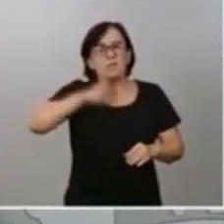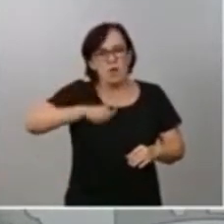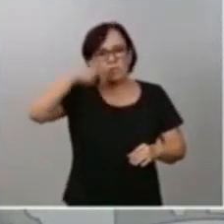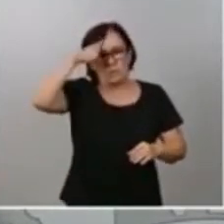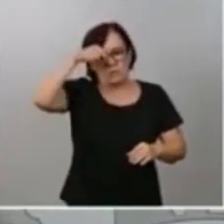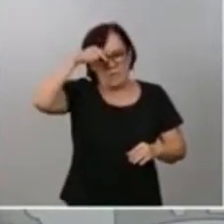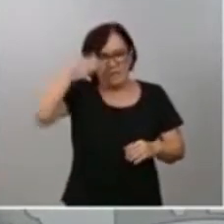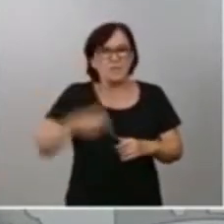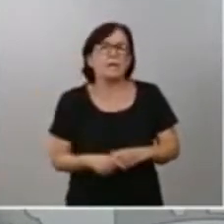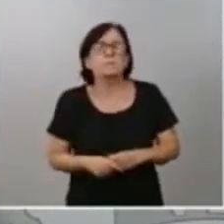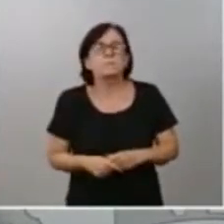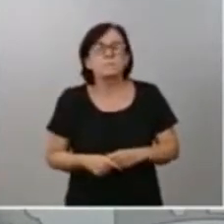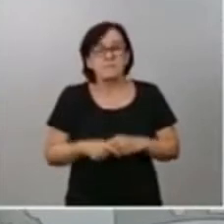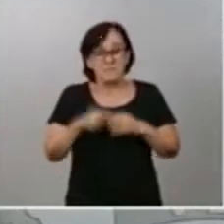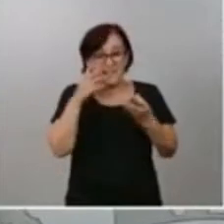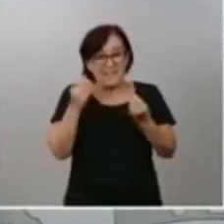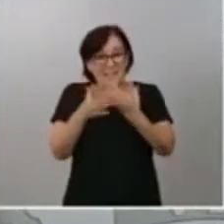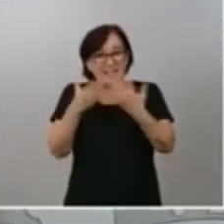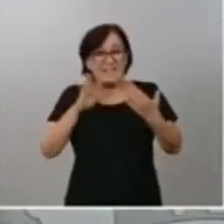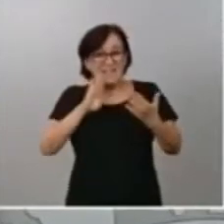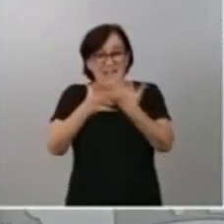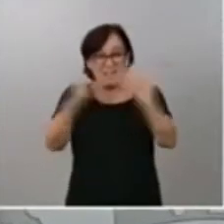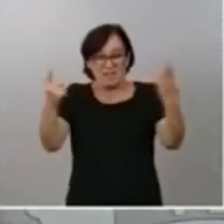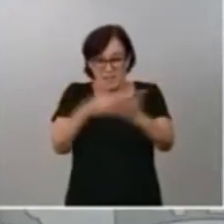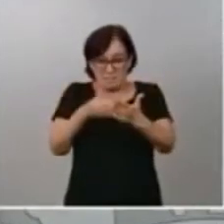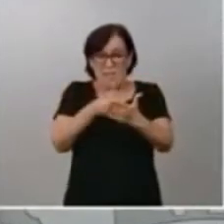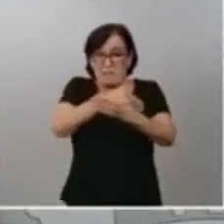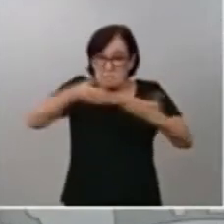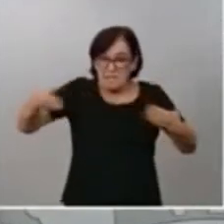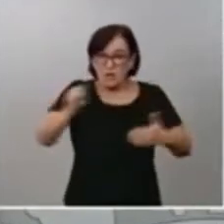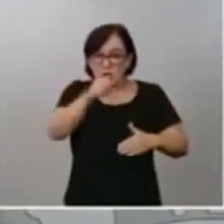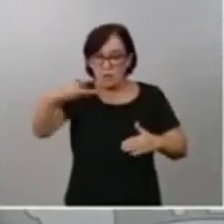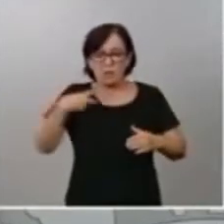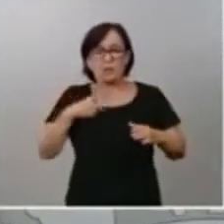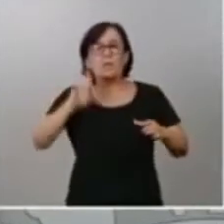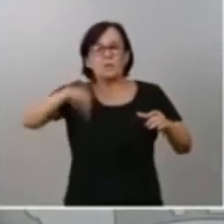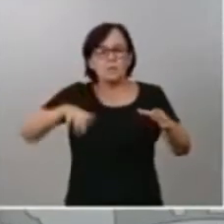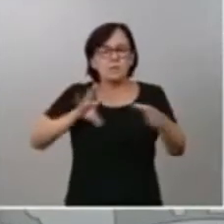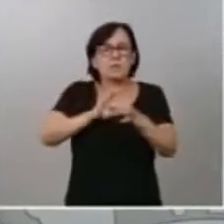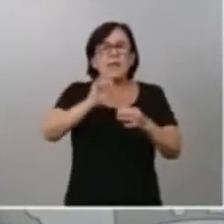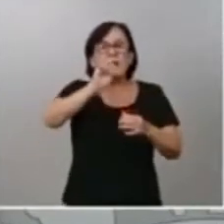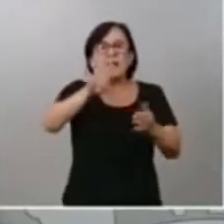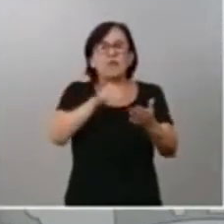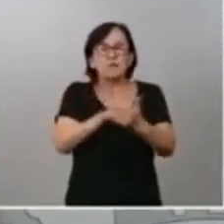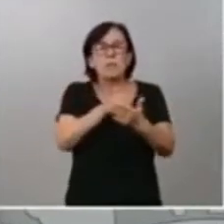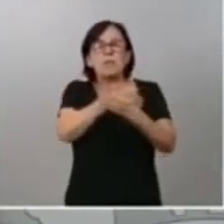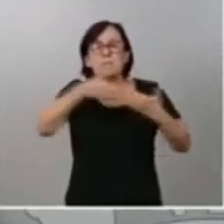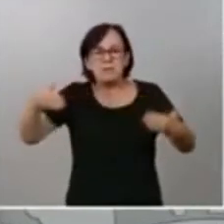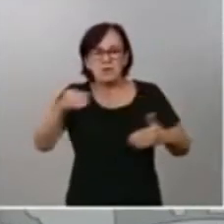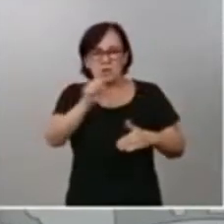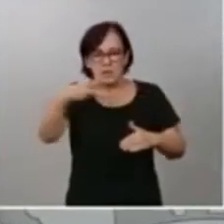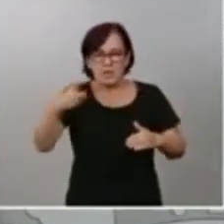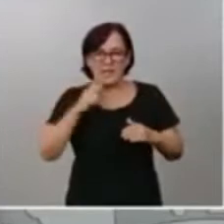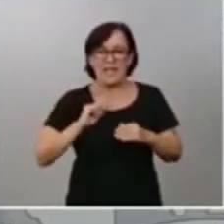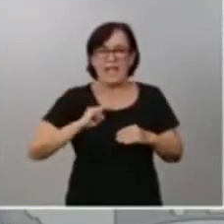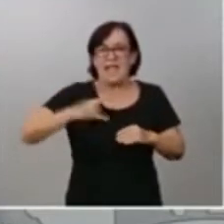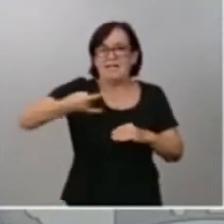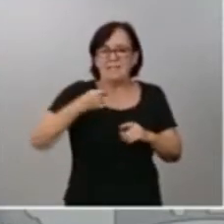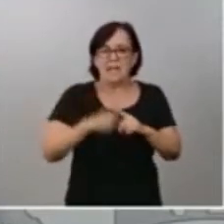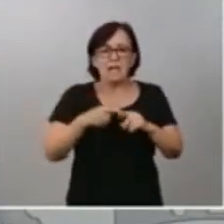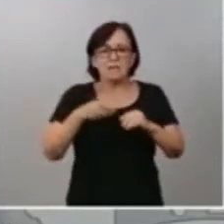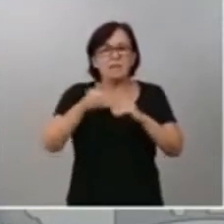Y junto a esos 16.000 millones de euros se han unido otros 14.000 millones de euros extra de liquidez autonómica